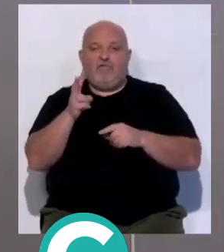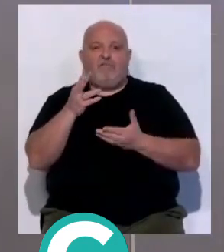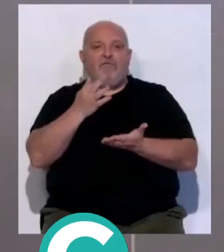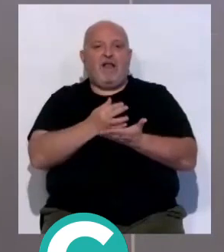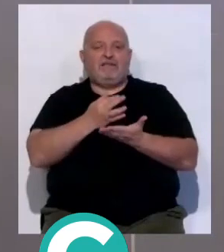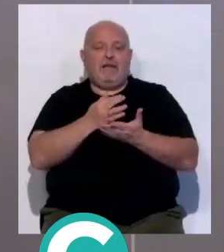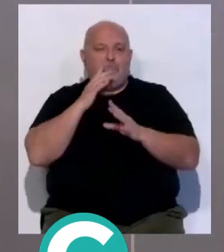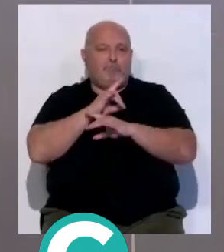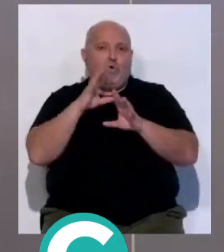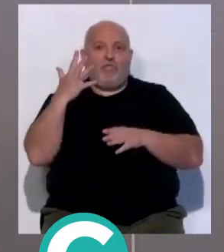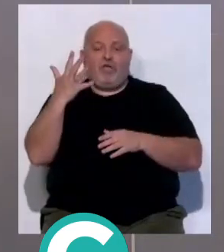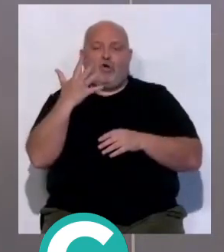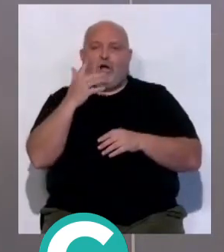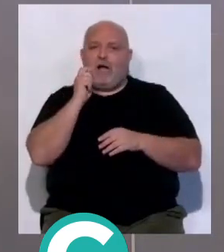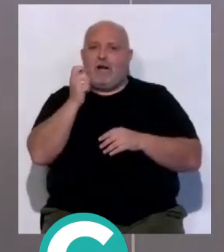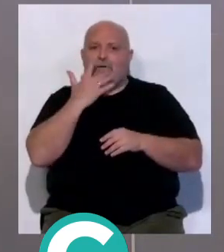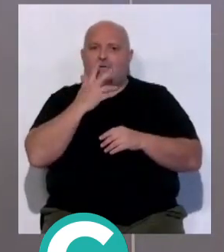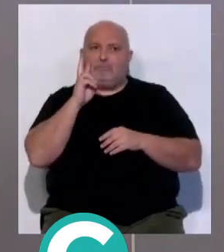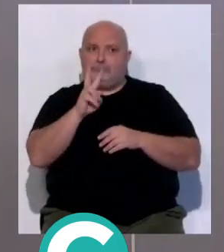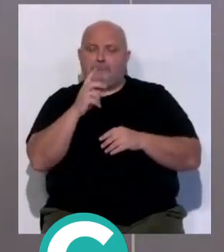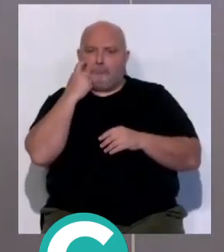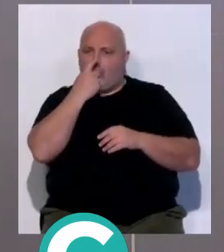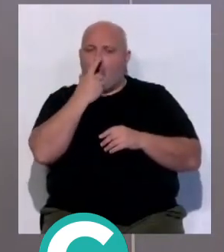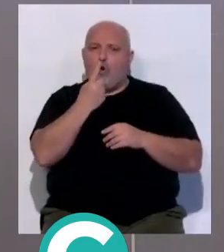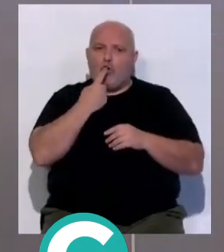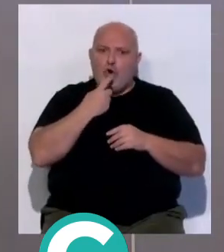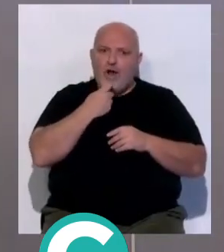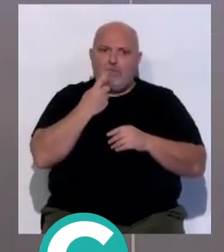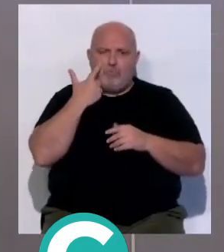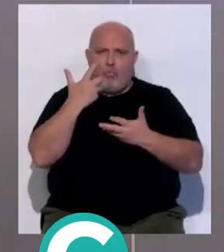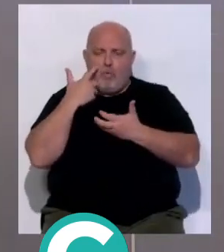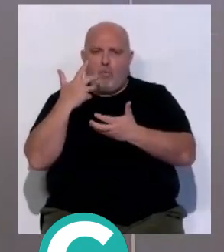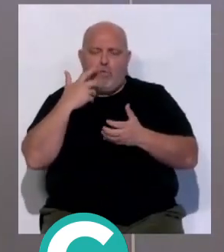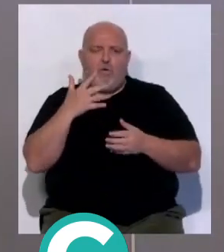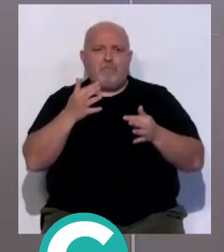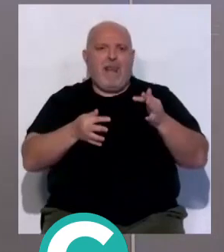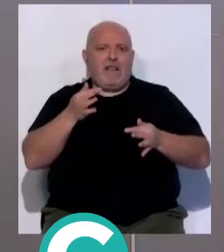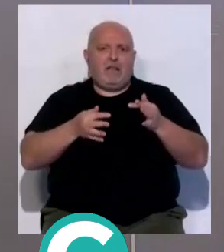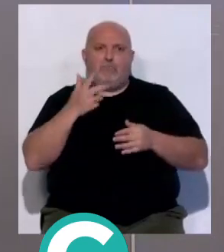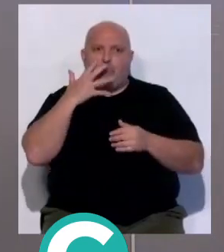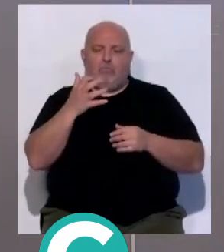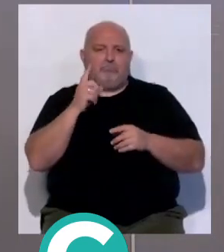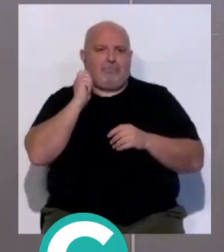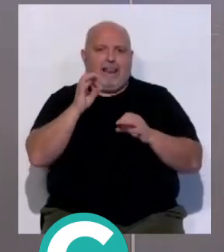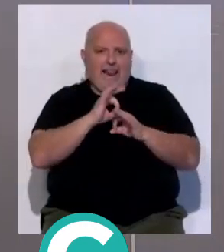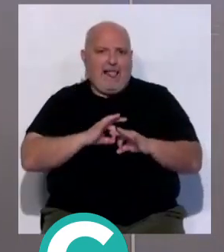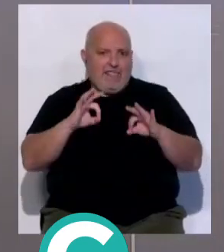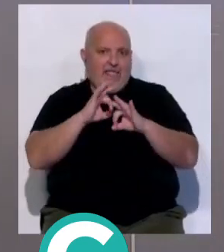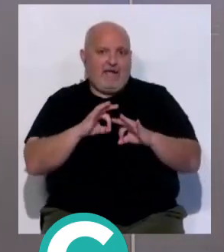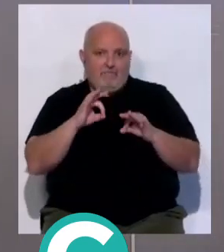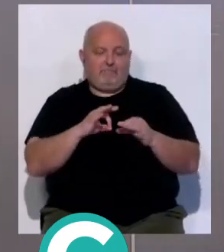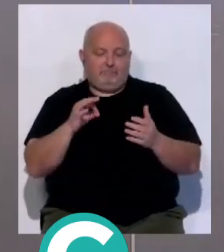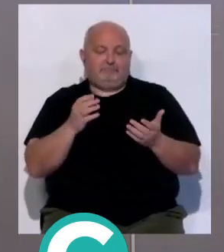claras o cinco tarjetas, dos casi posiblemente de roja, un penalti en el primer tiempo nada más. O sea